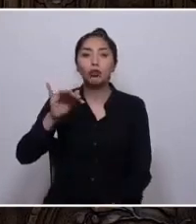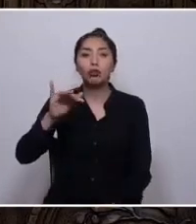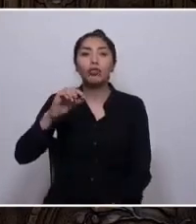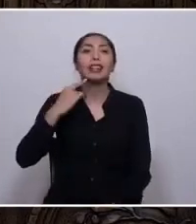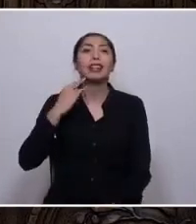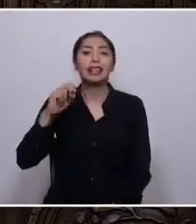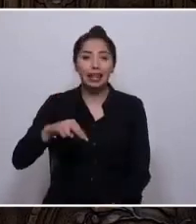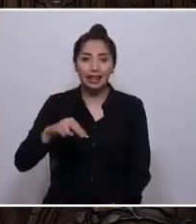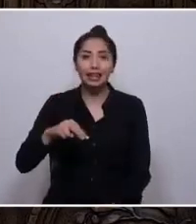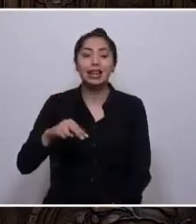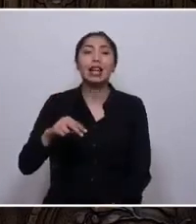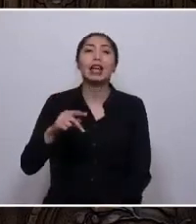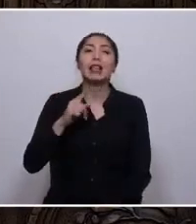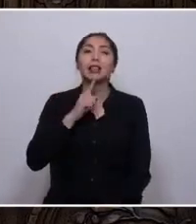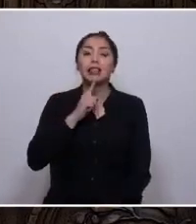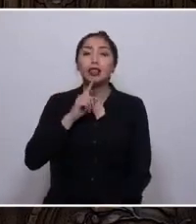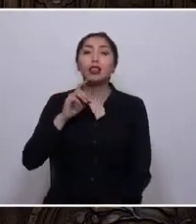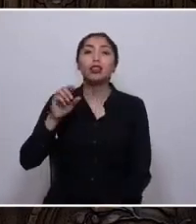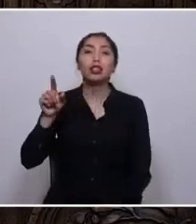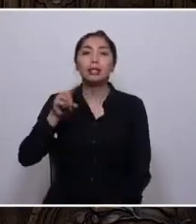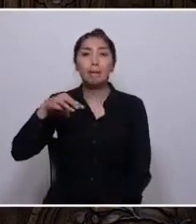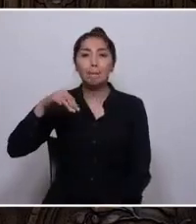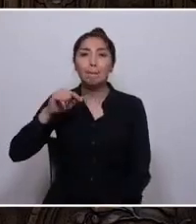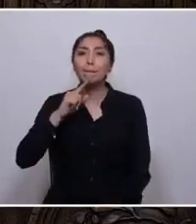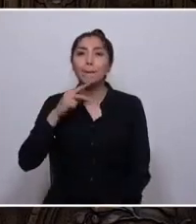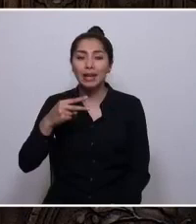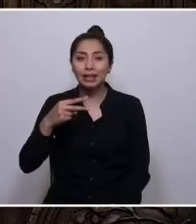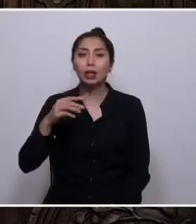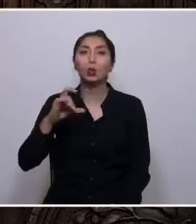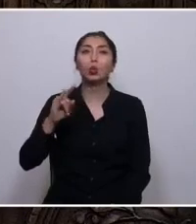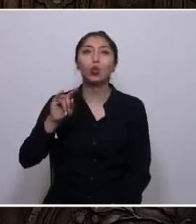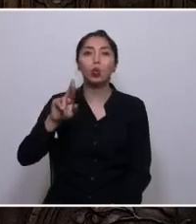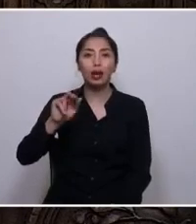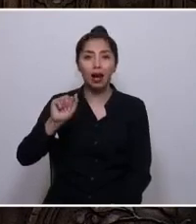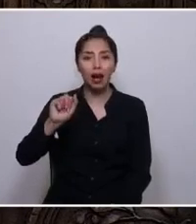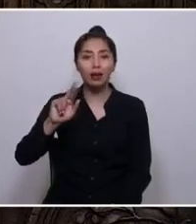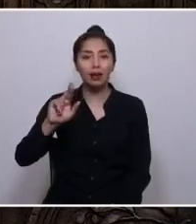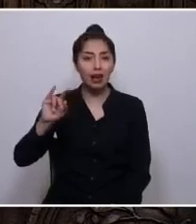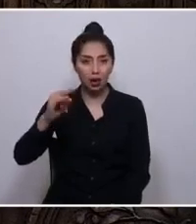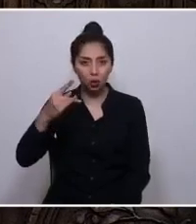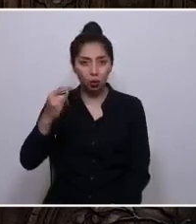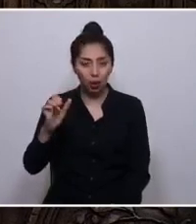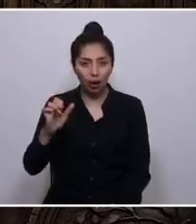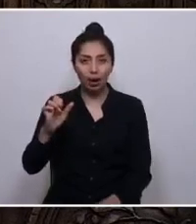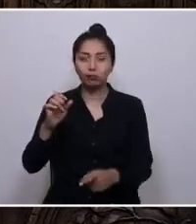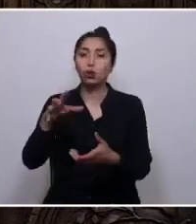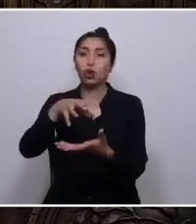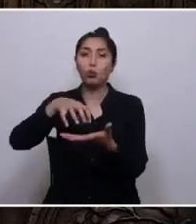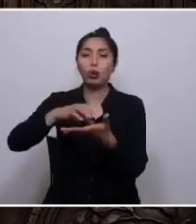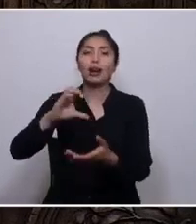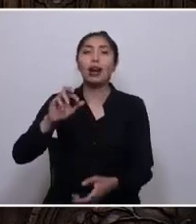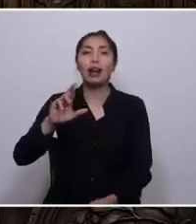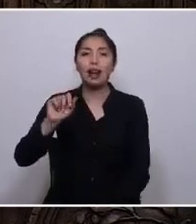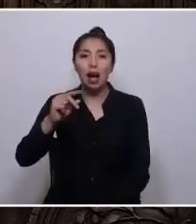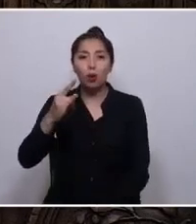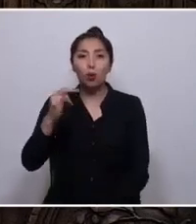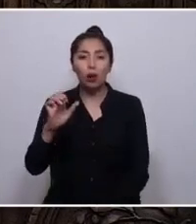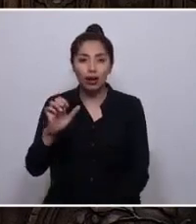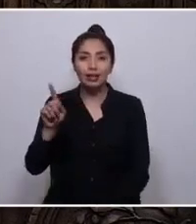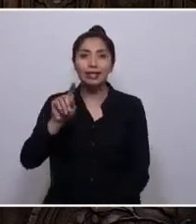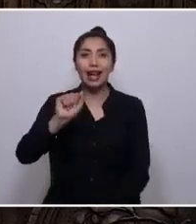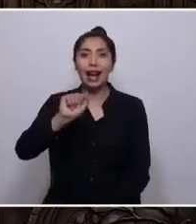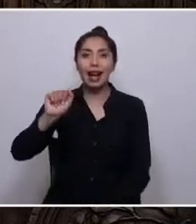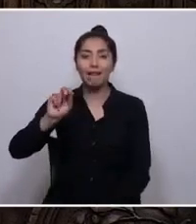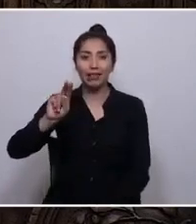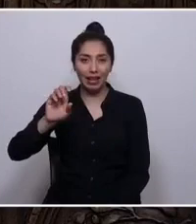y Curarregue que participen de los conversatorios. Y a los habitantes de las comunas de Caragüe y Saavedra que